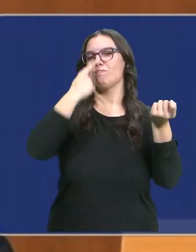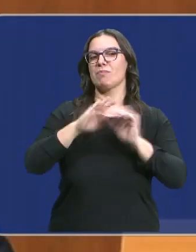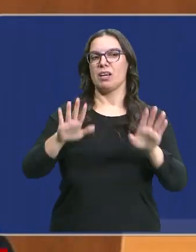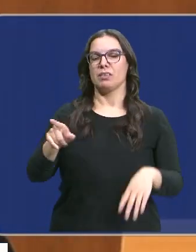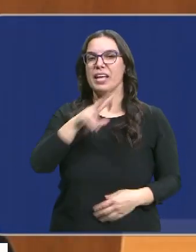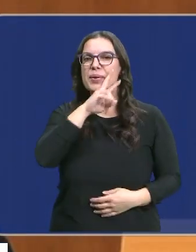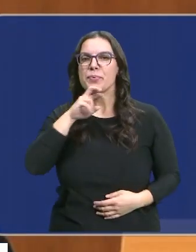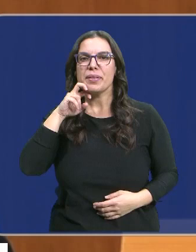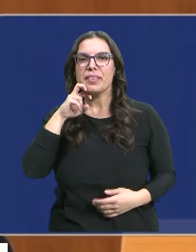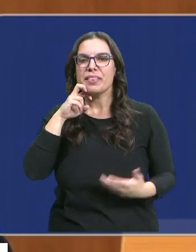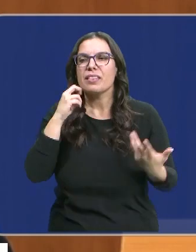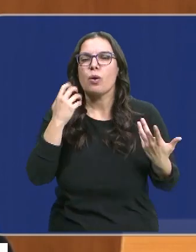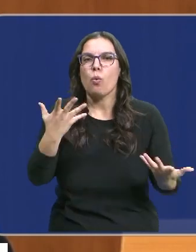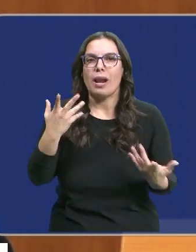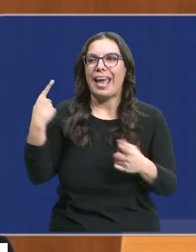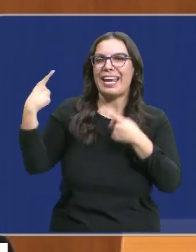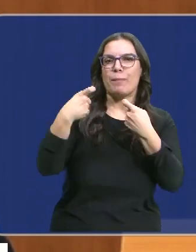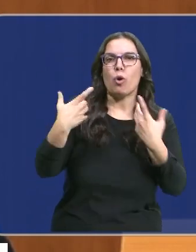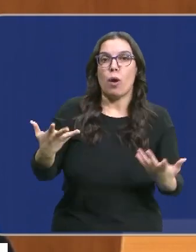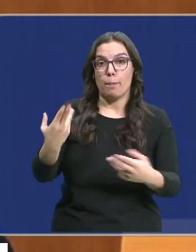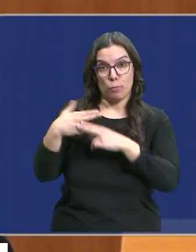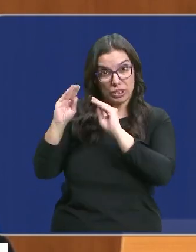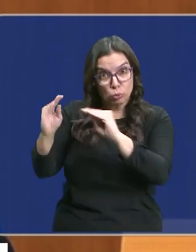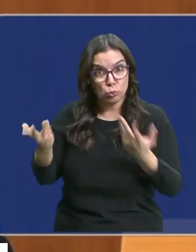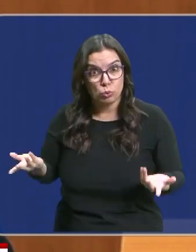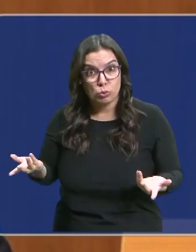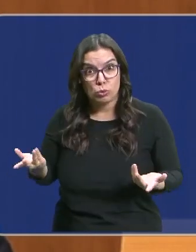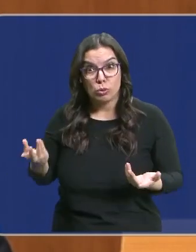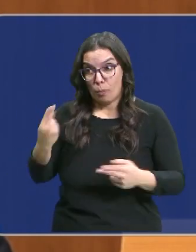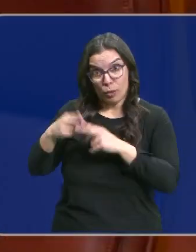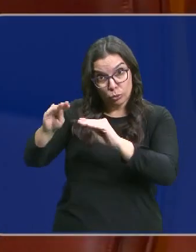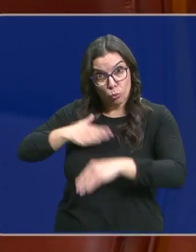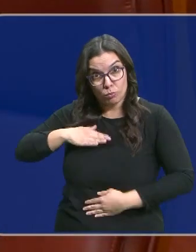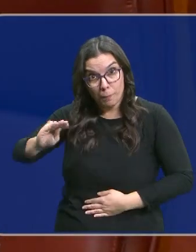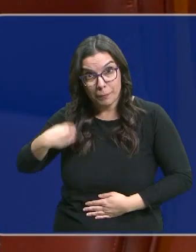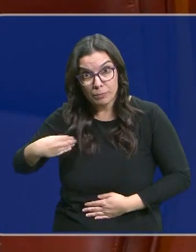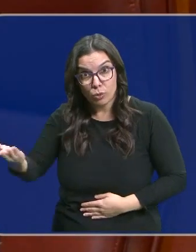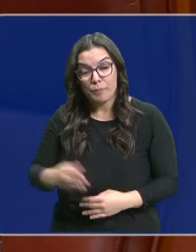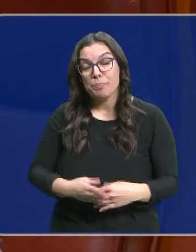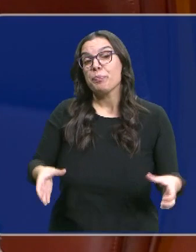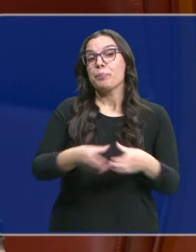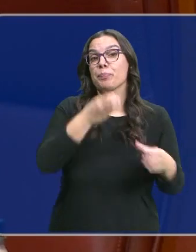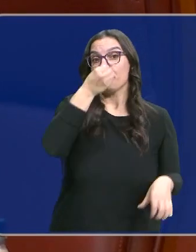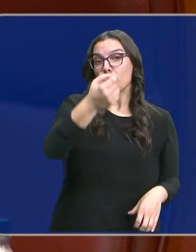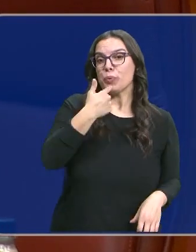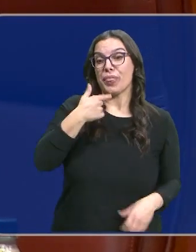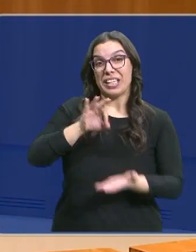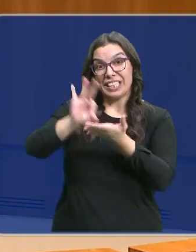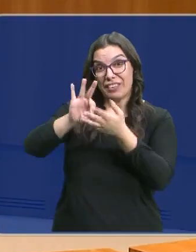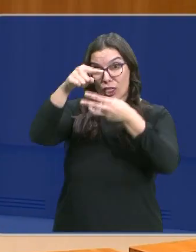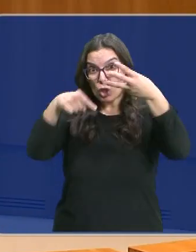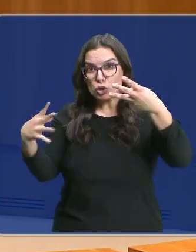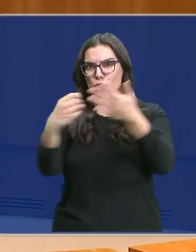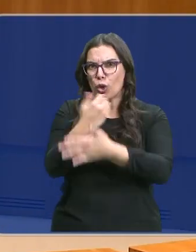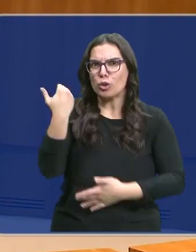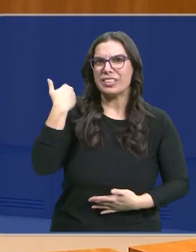los quieren blindar? ¿De qué los quieren blindar? De sus políticas, de sus propias políticas. Según el Partido Socialista, todos estos servicios